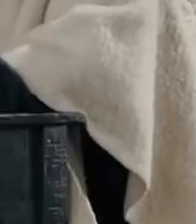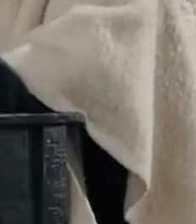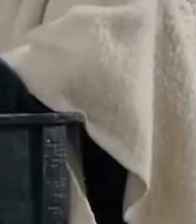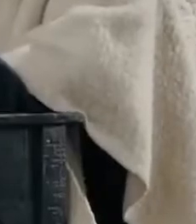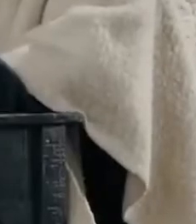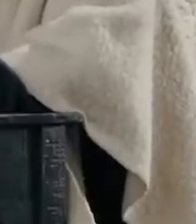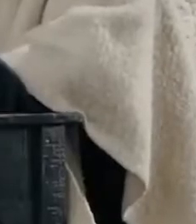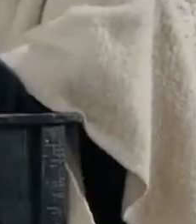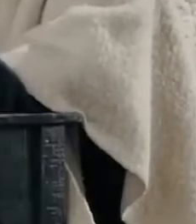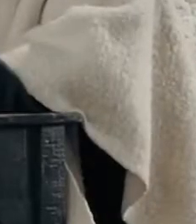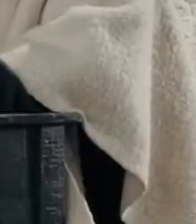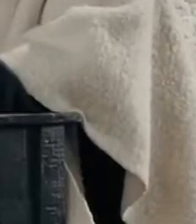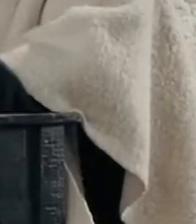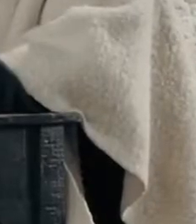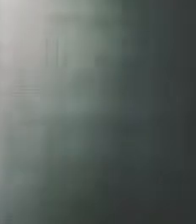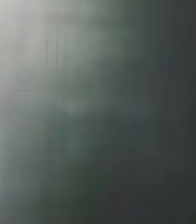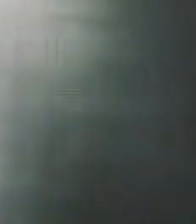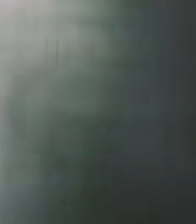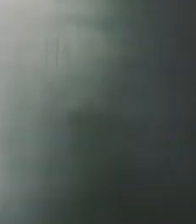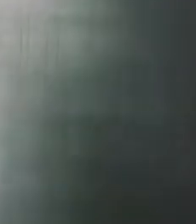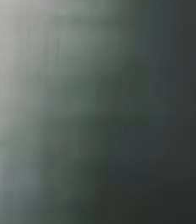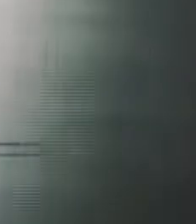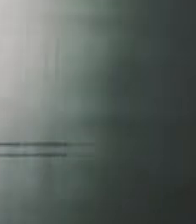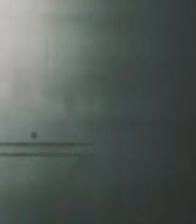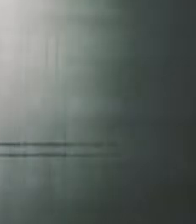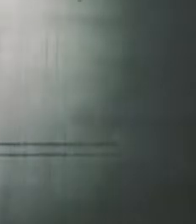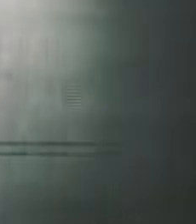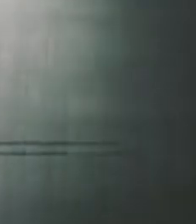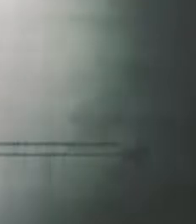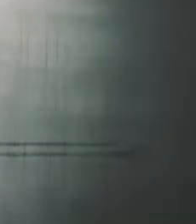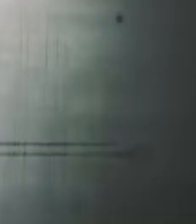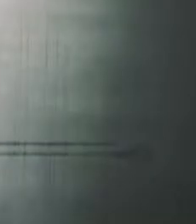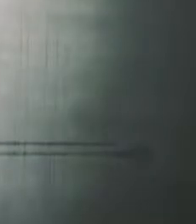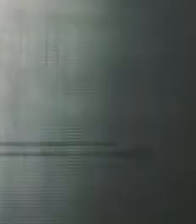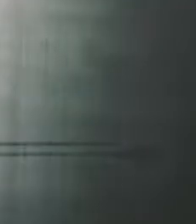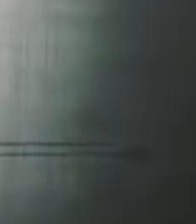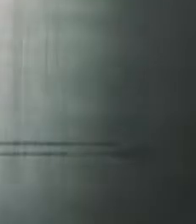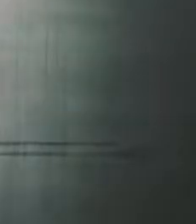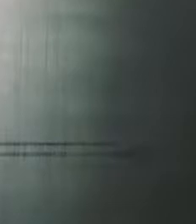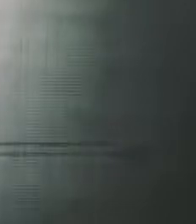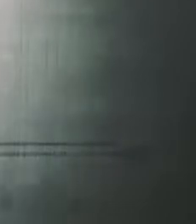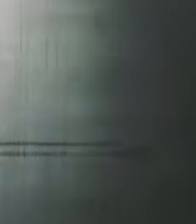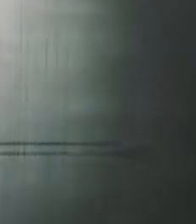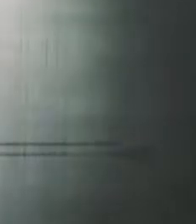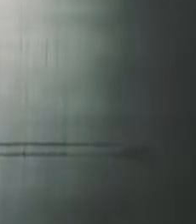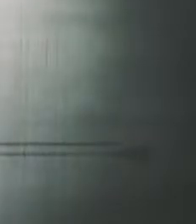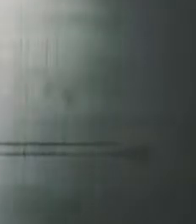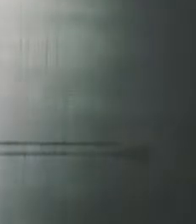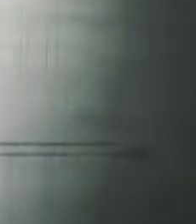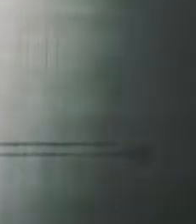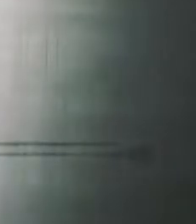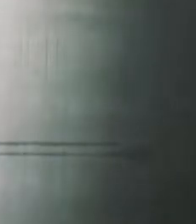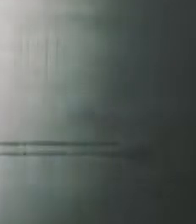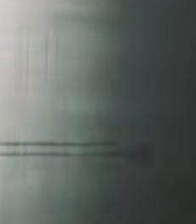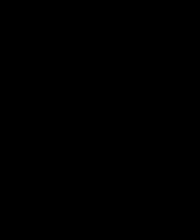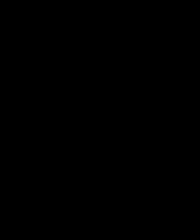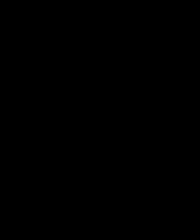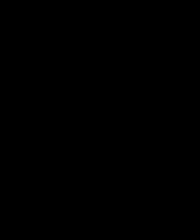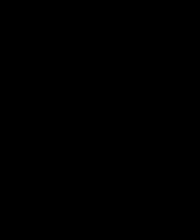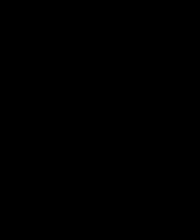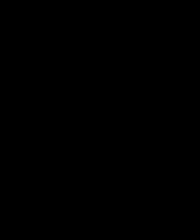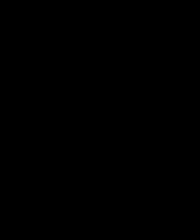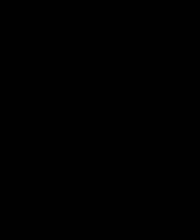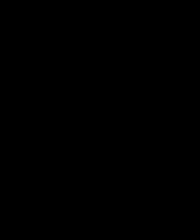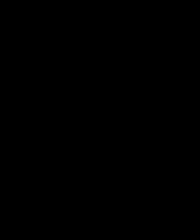periódicos son gente inteligente investiga La loca Margarita los sábados a las 7 y 30 de la noche aquí en